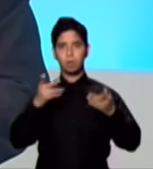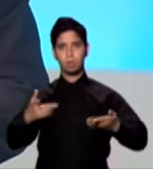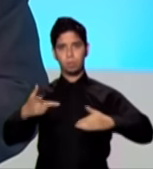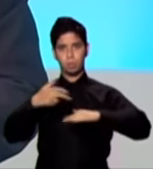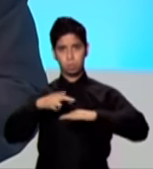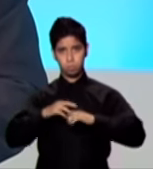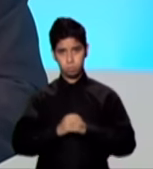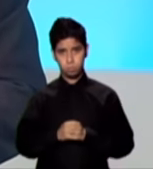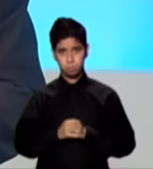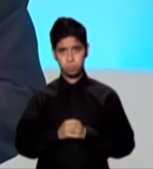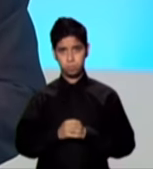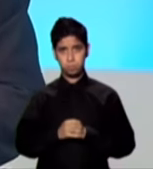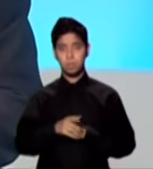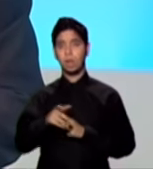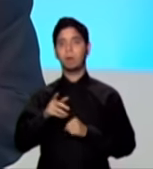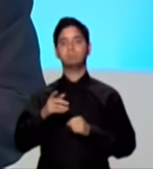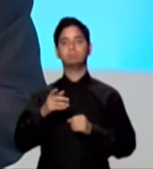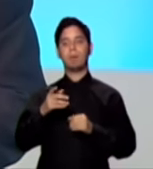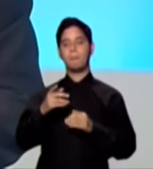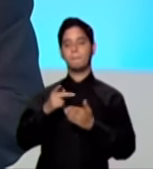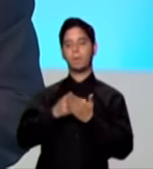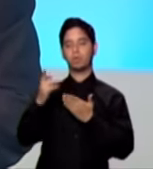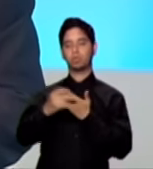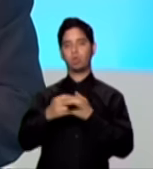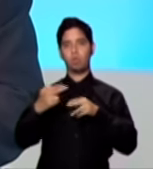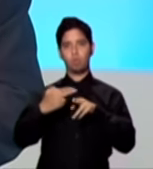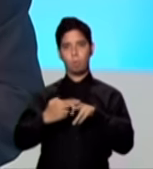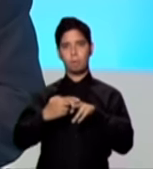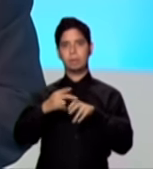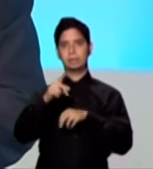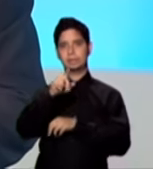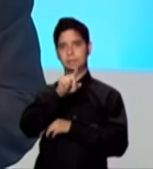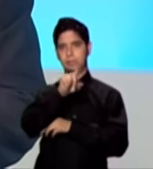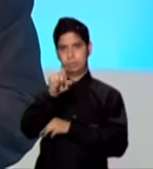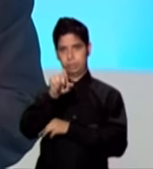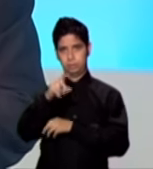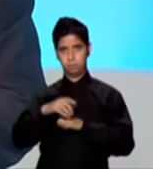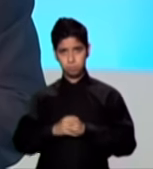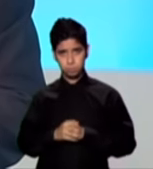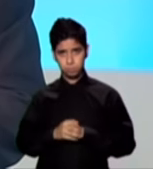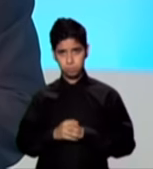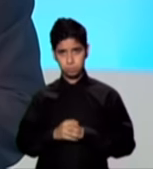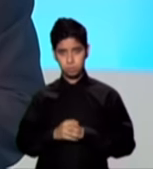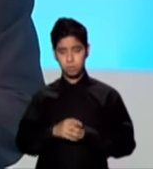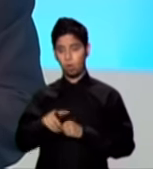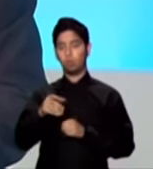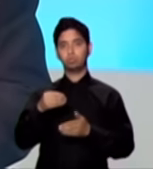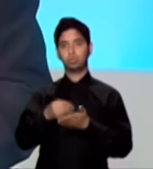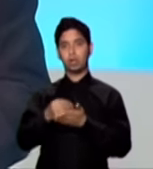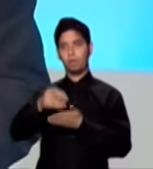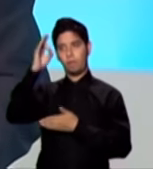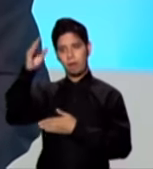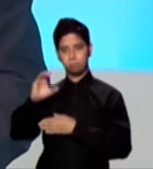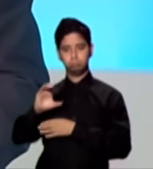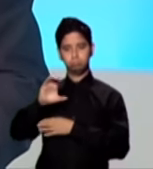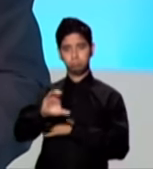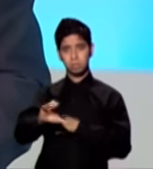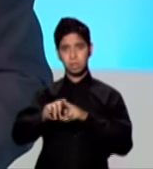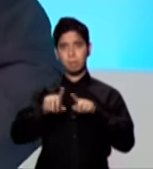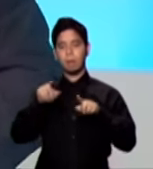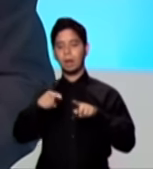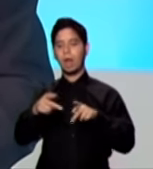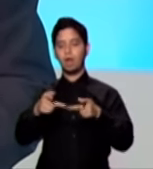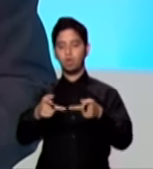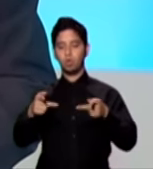a través del Taller 100, un innovador proyecto sufragado con fondos federales e implantado en comunidades de